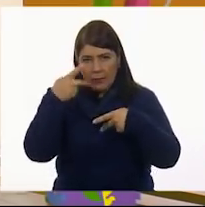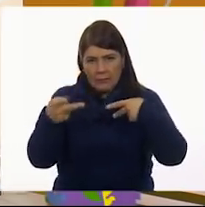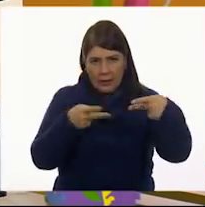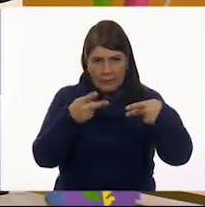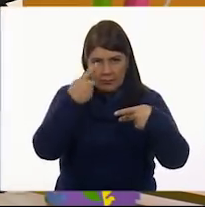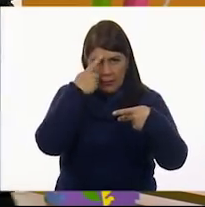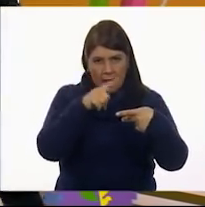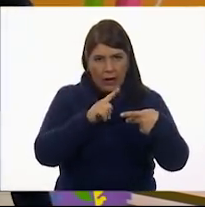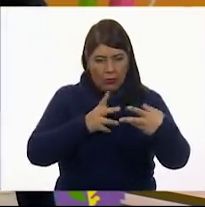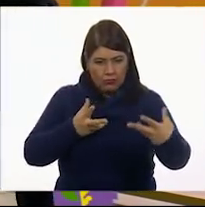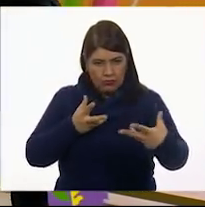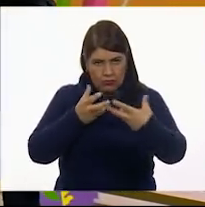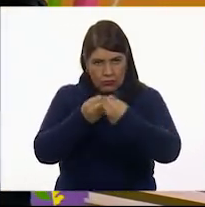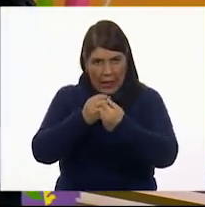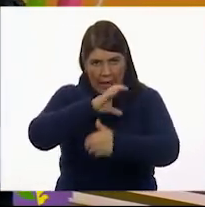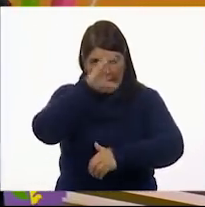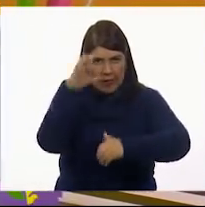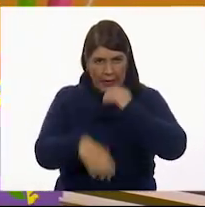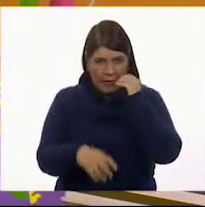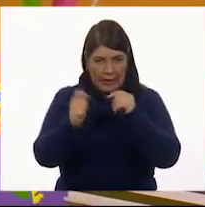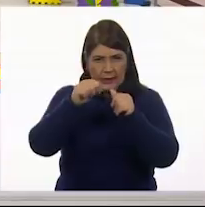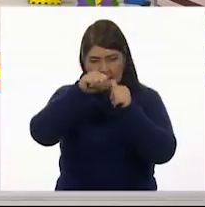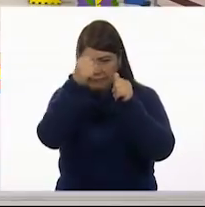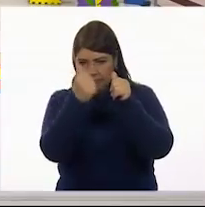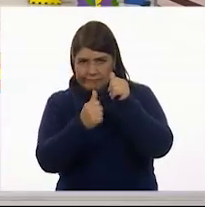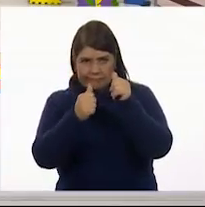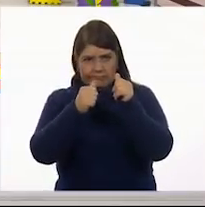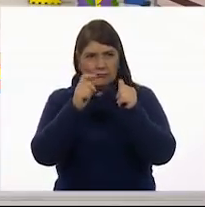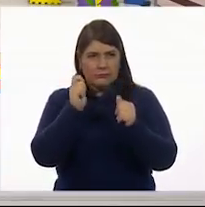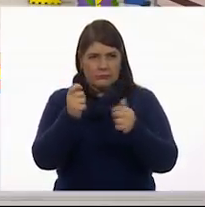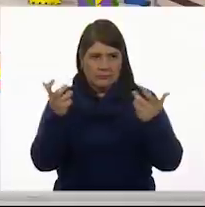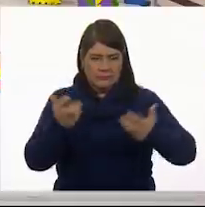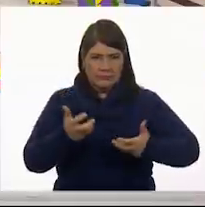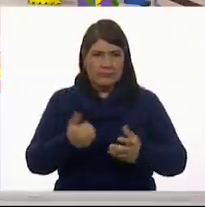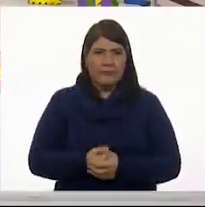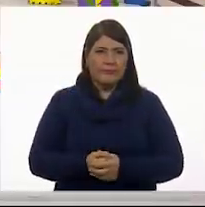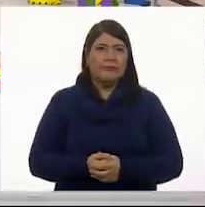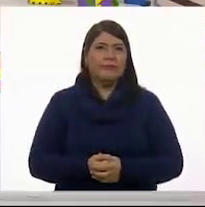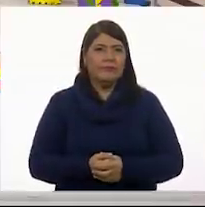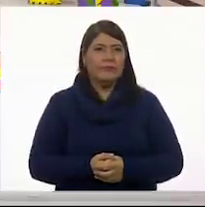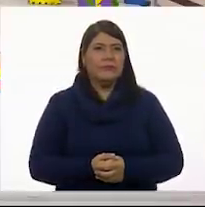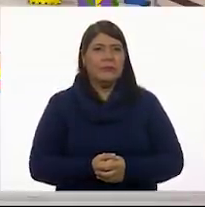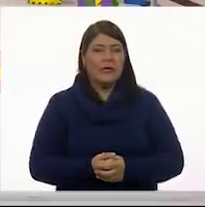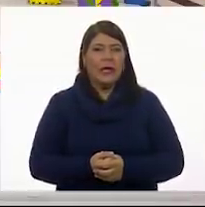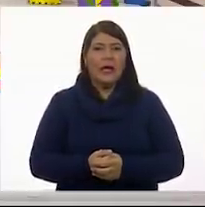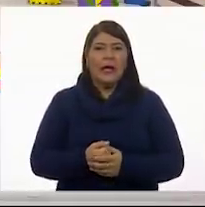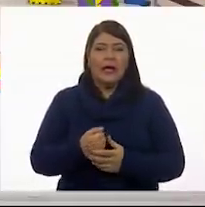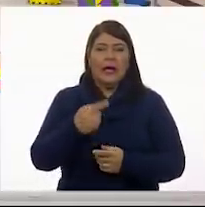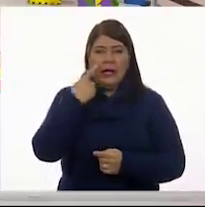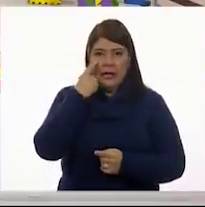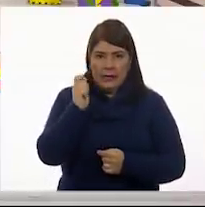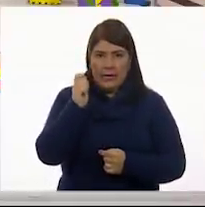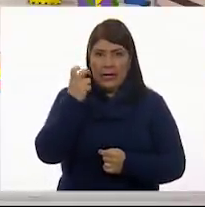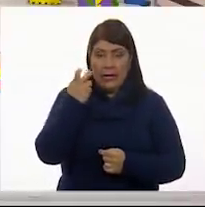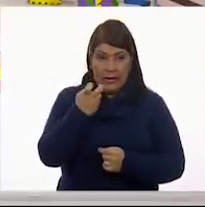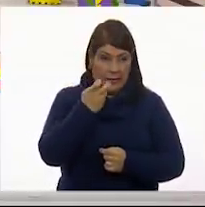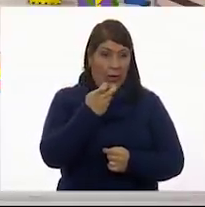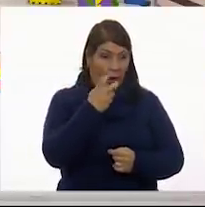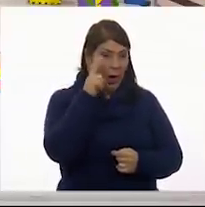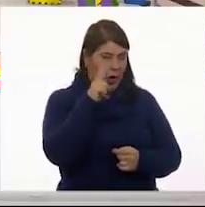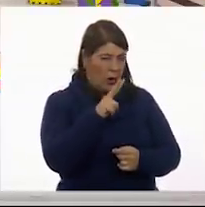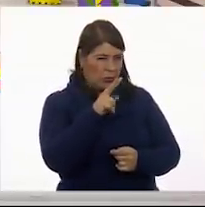conjunto nuestra obra. Sí, es un caso que aún no está completo. Aún no está